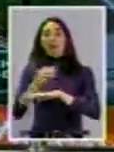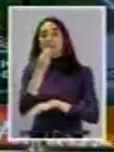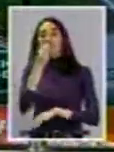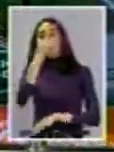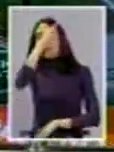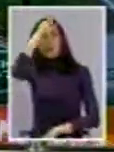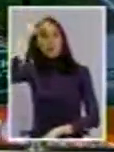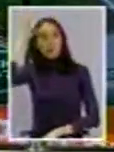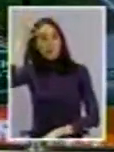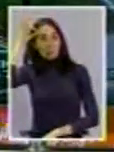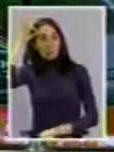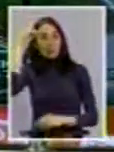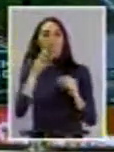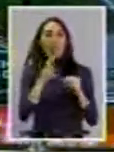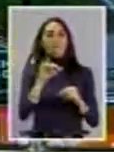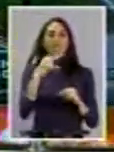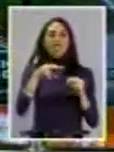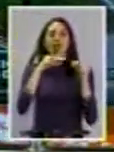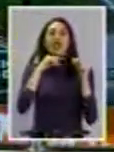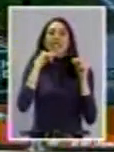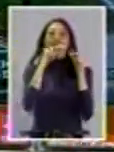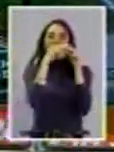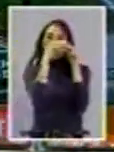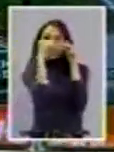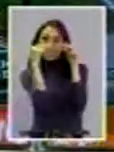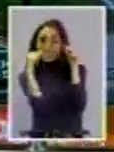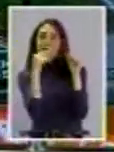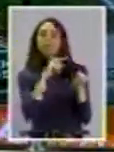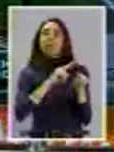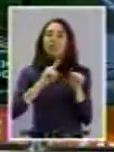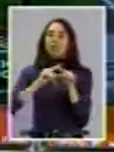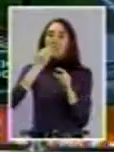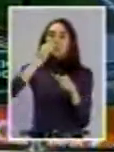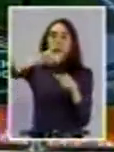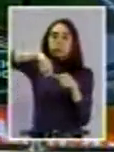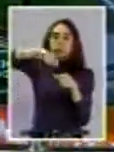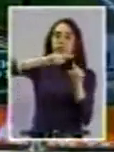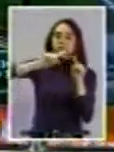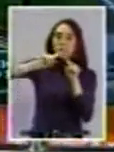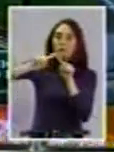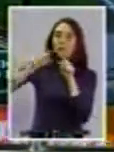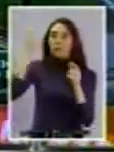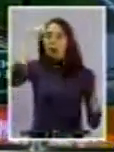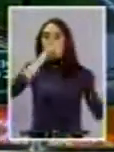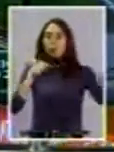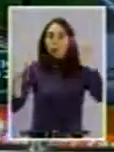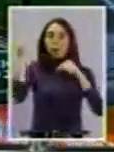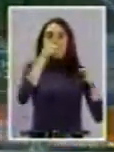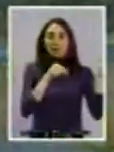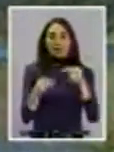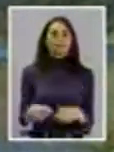En torno a este producto se ha generado una variada gastronomía que atrae cada vez a más turistas.